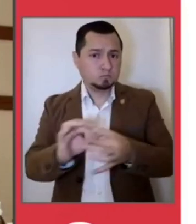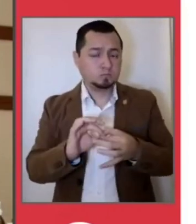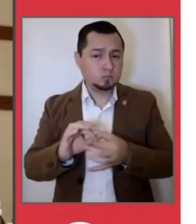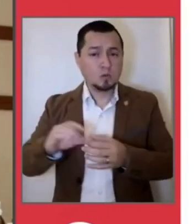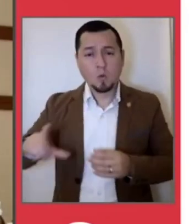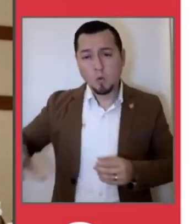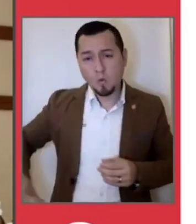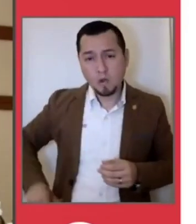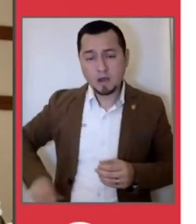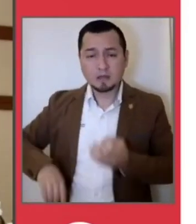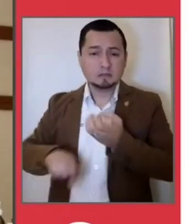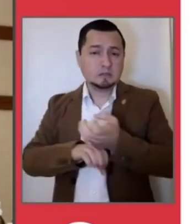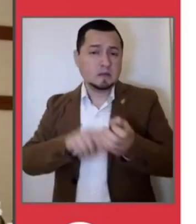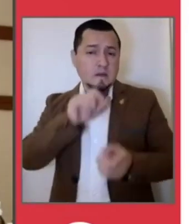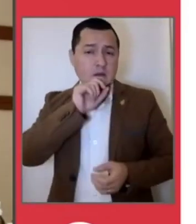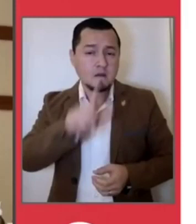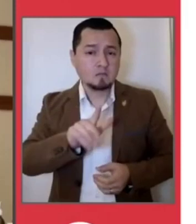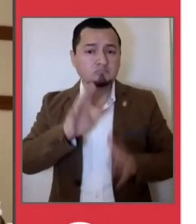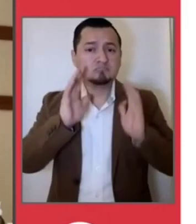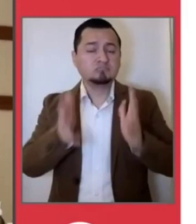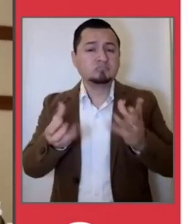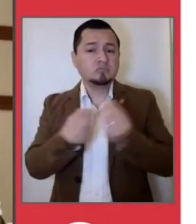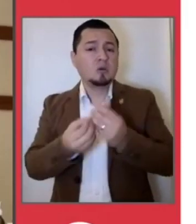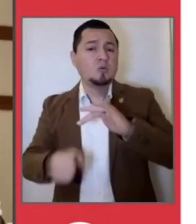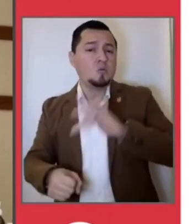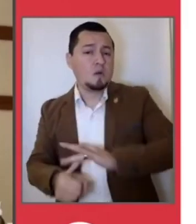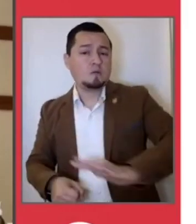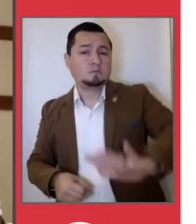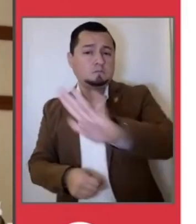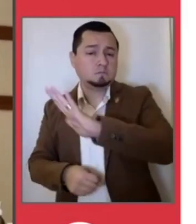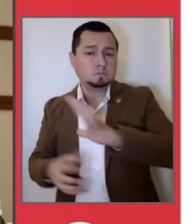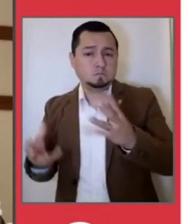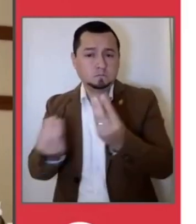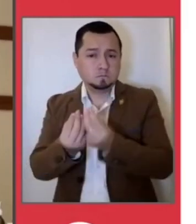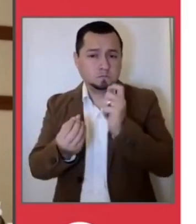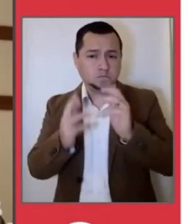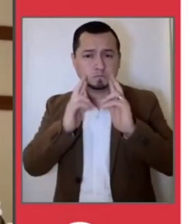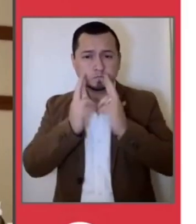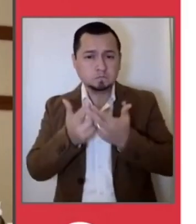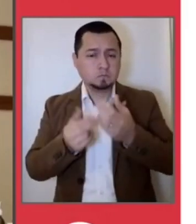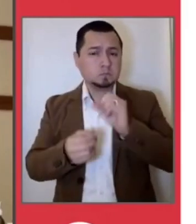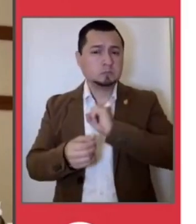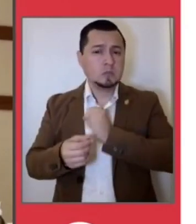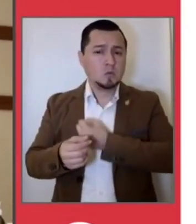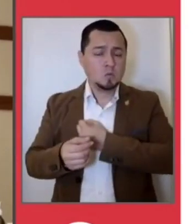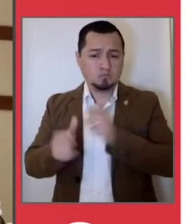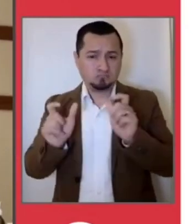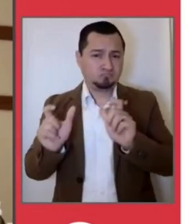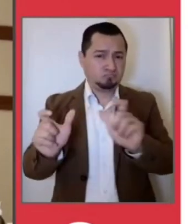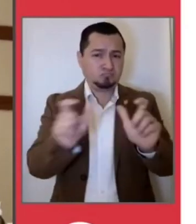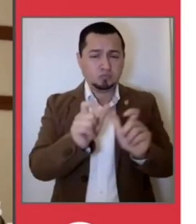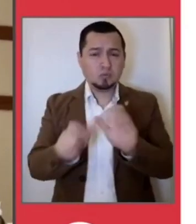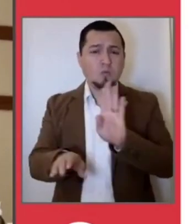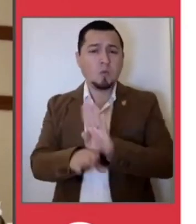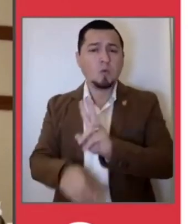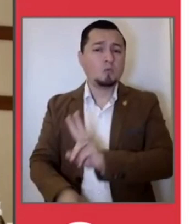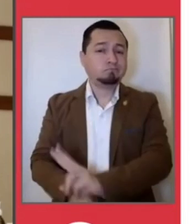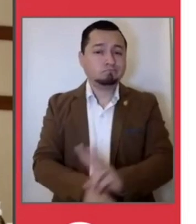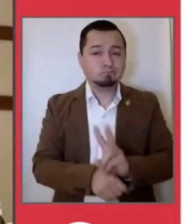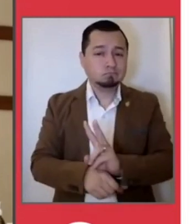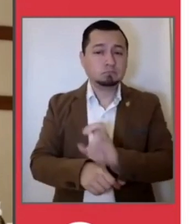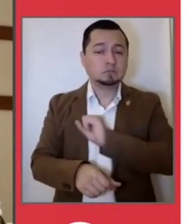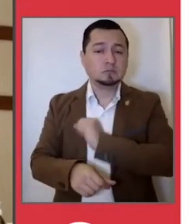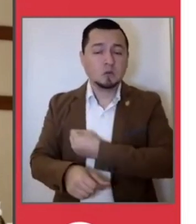que el gobierno de Jalisco está haciendo su parte, que todos los que somos parte de esta mesa de salud estamos concentrados para cuidar la salud